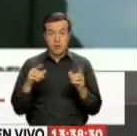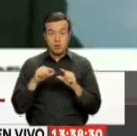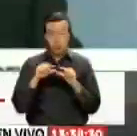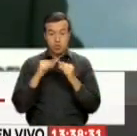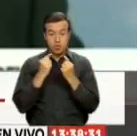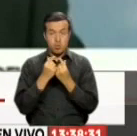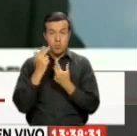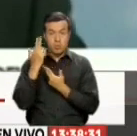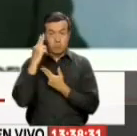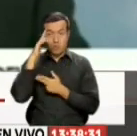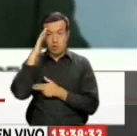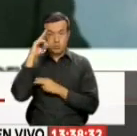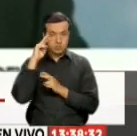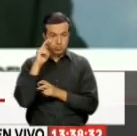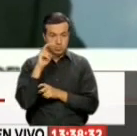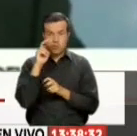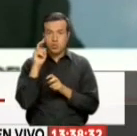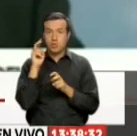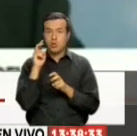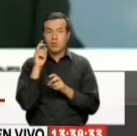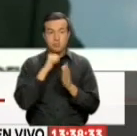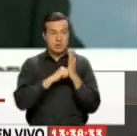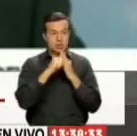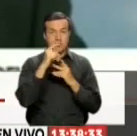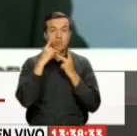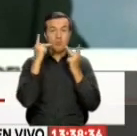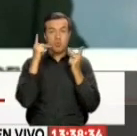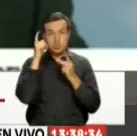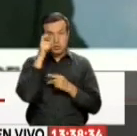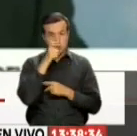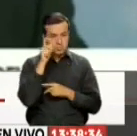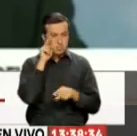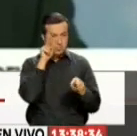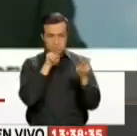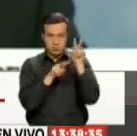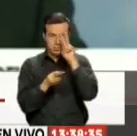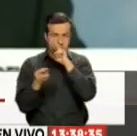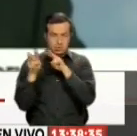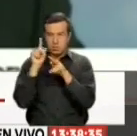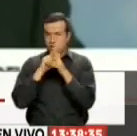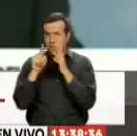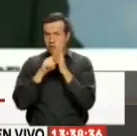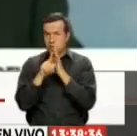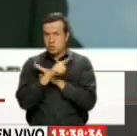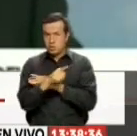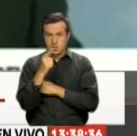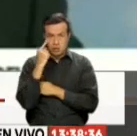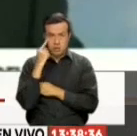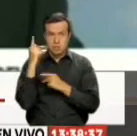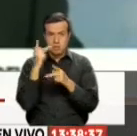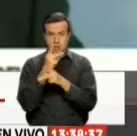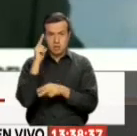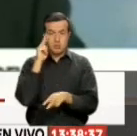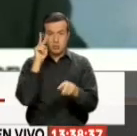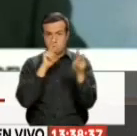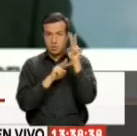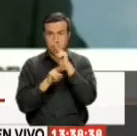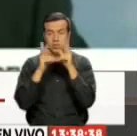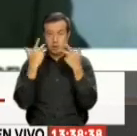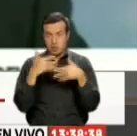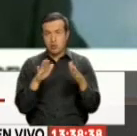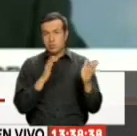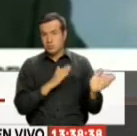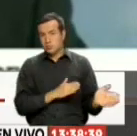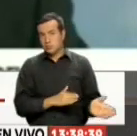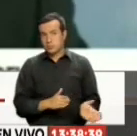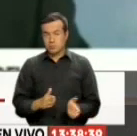De inteligencia Conjuntamente Con el ministerio Público Y las evidencias De interés Criminalístico Recabadas